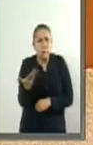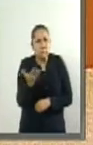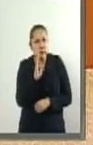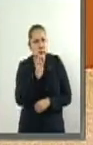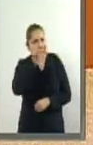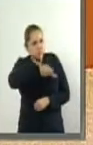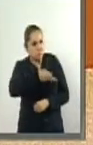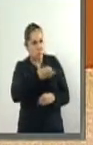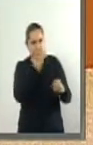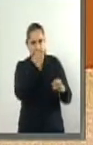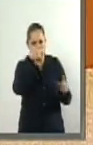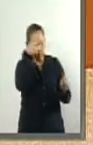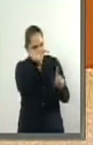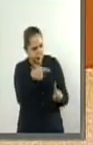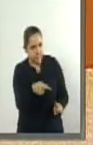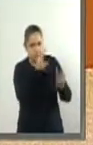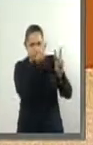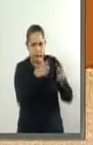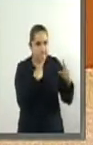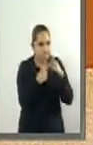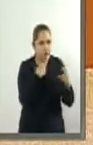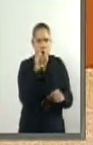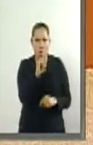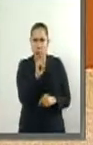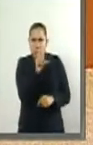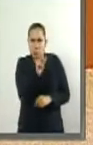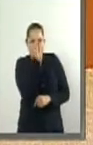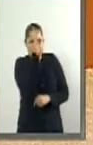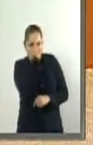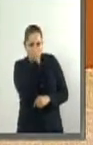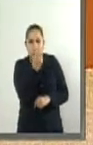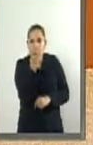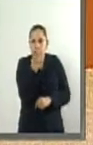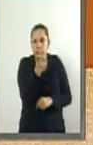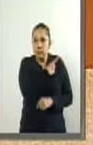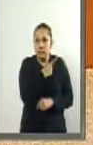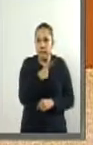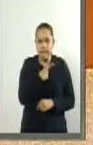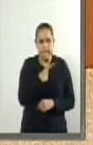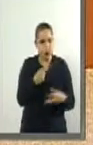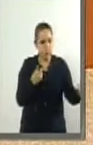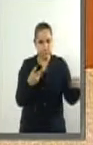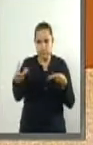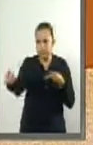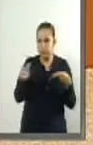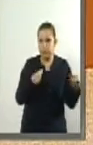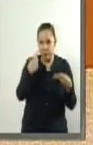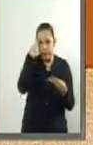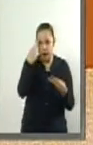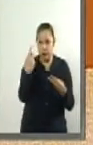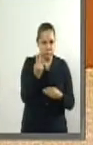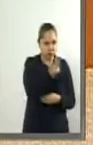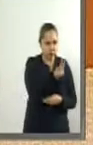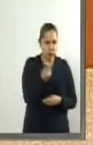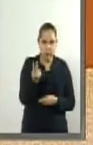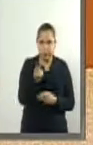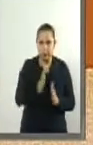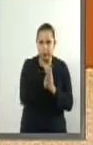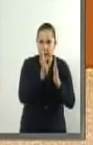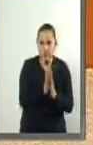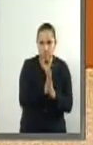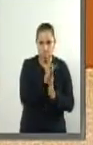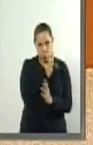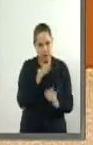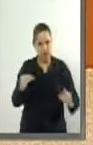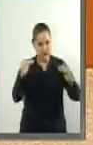la resolución de sus reclamaciones sea equitativa el código de comercio para la vía oral mercantil